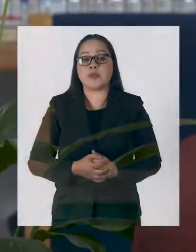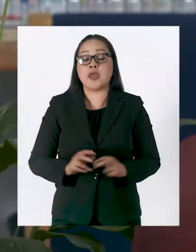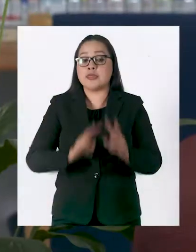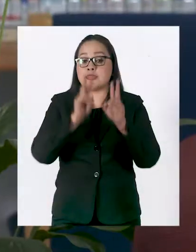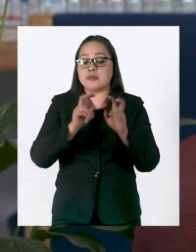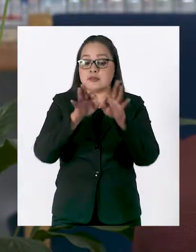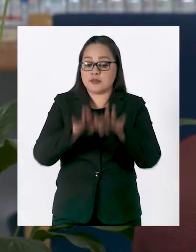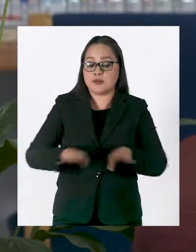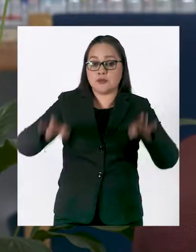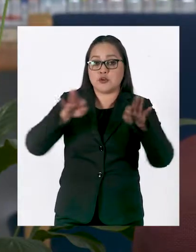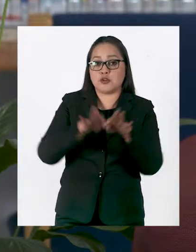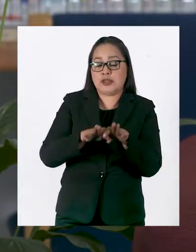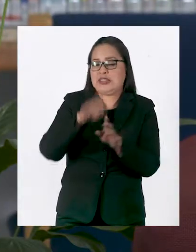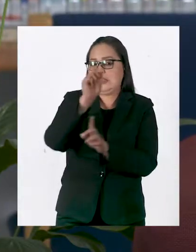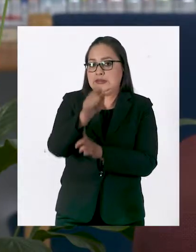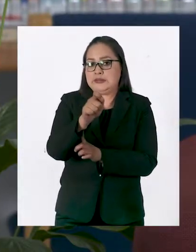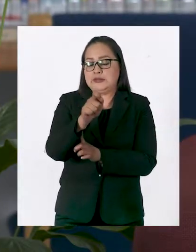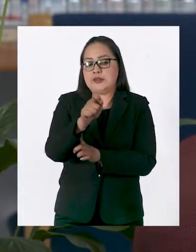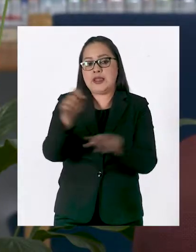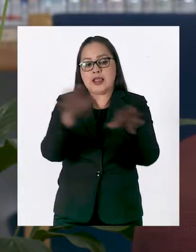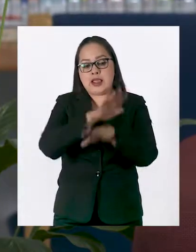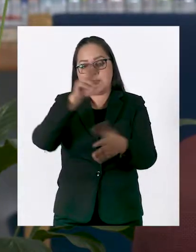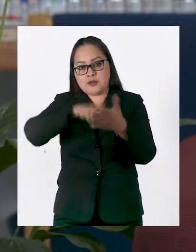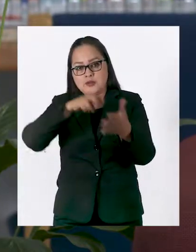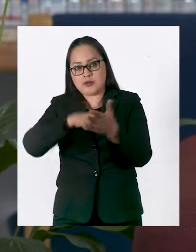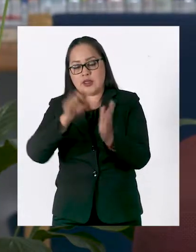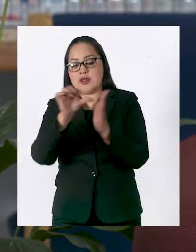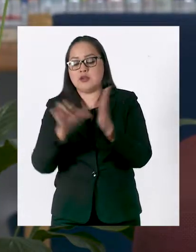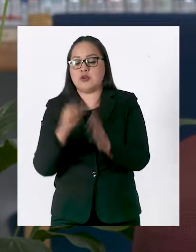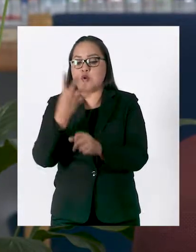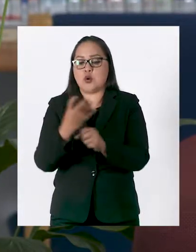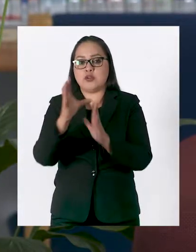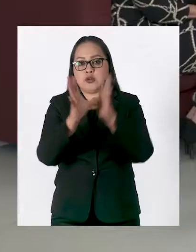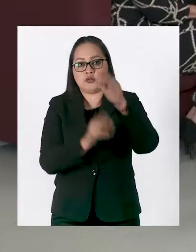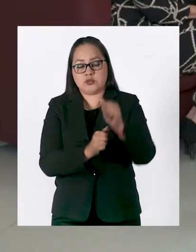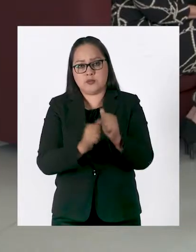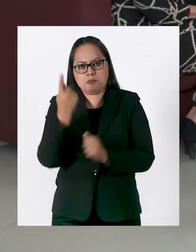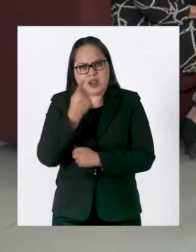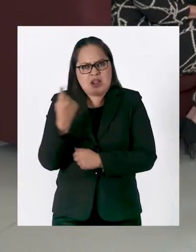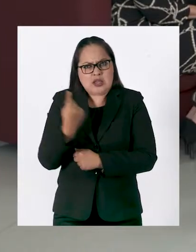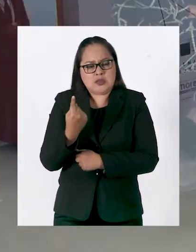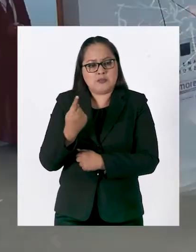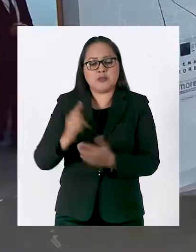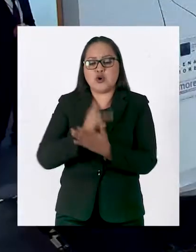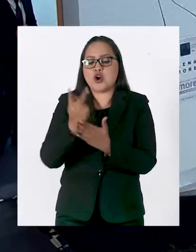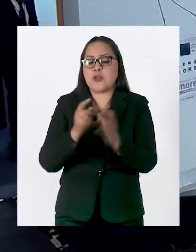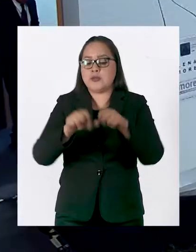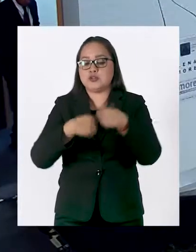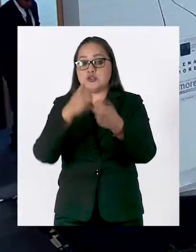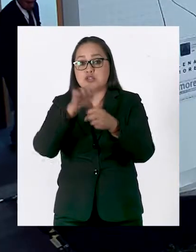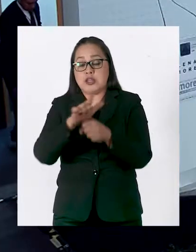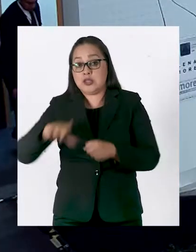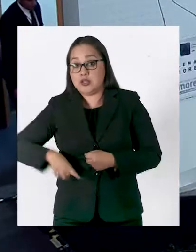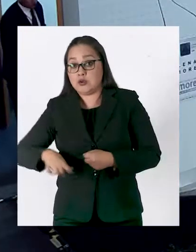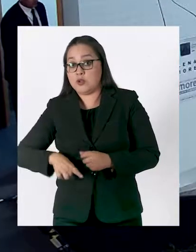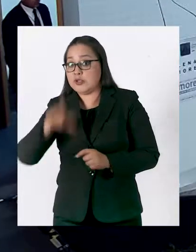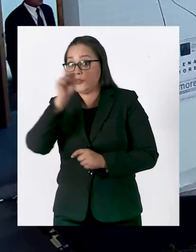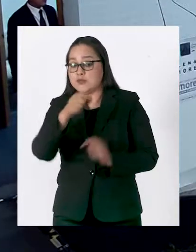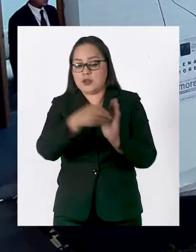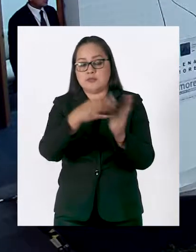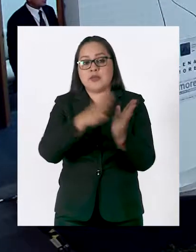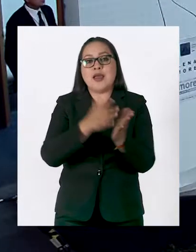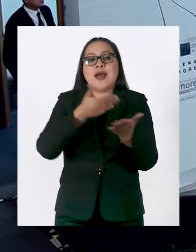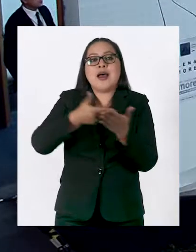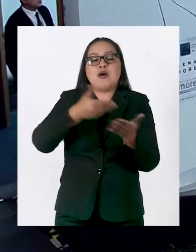Un tema muy importante va a ser reformar el artículo cuarto constitucional para que la política social de este gobierno